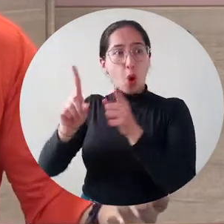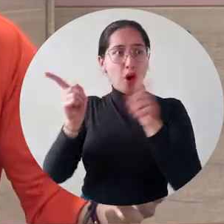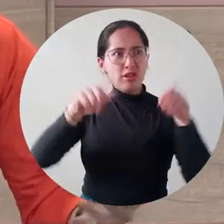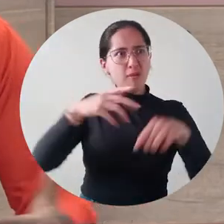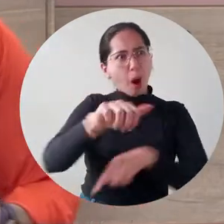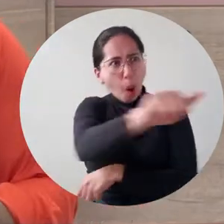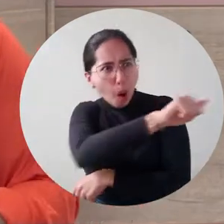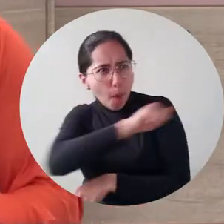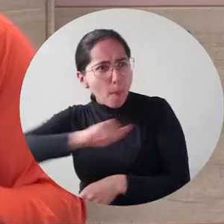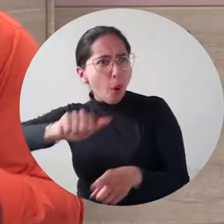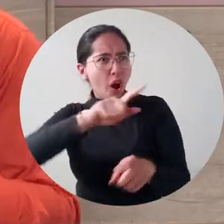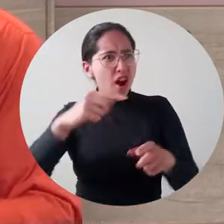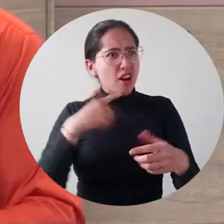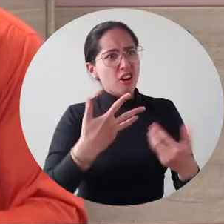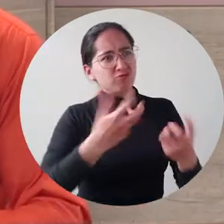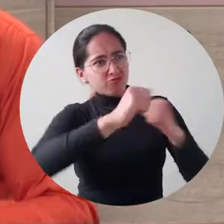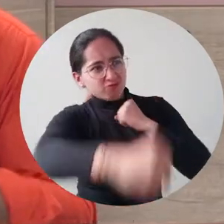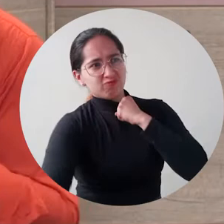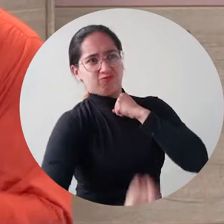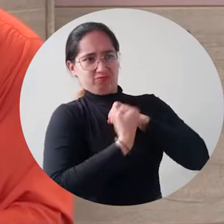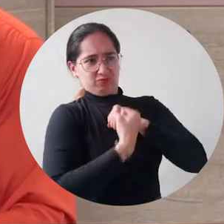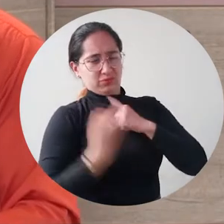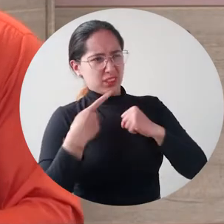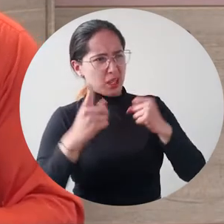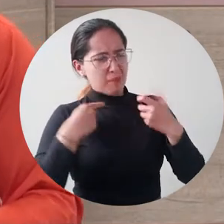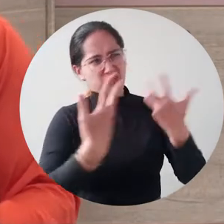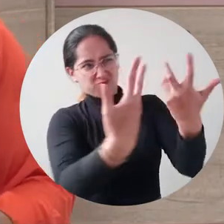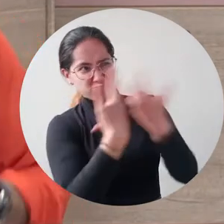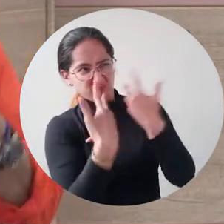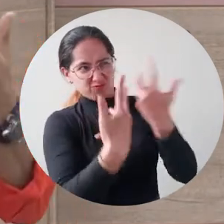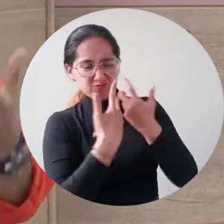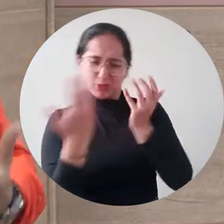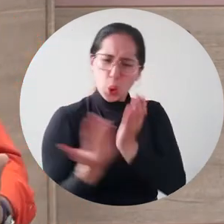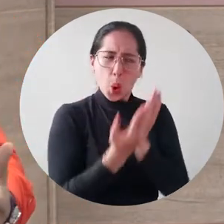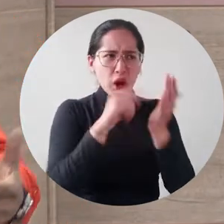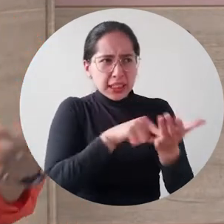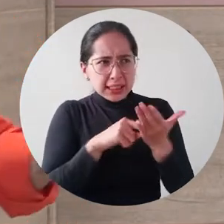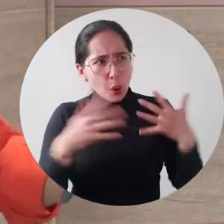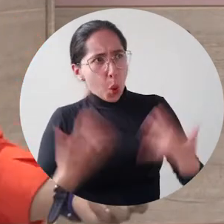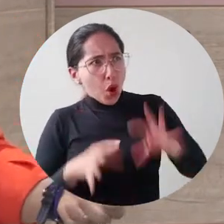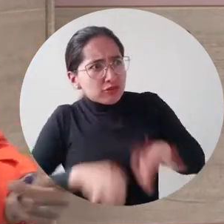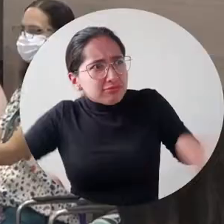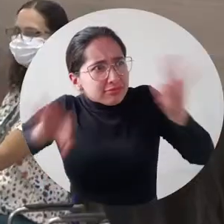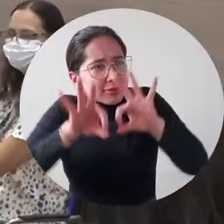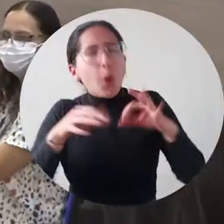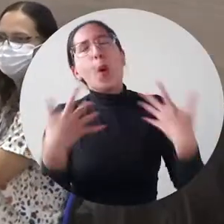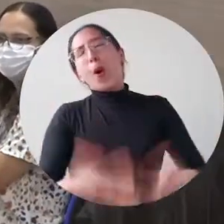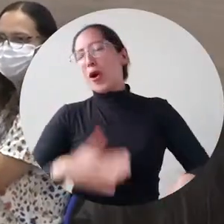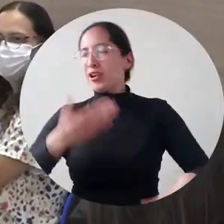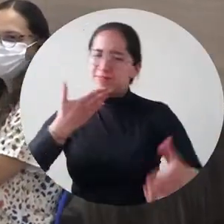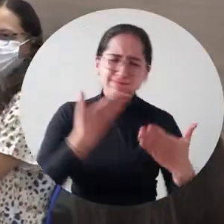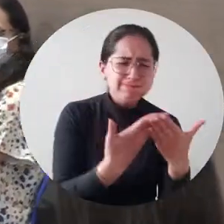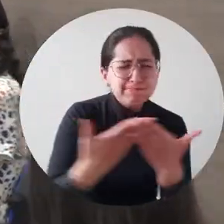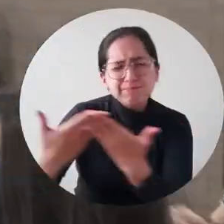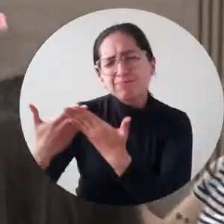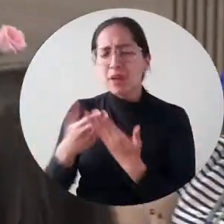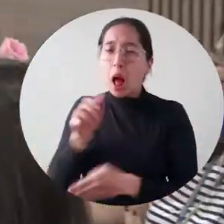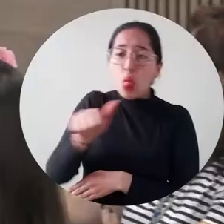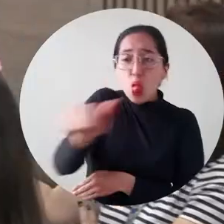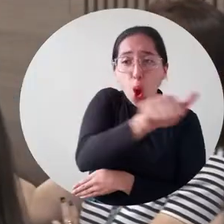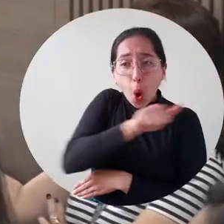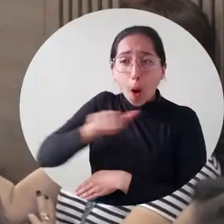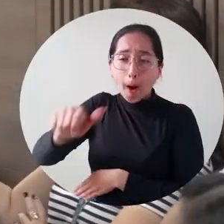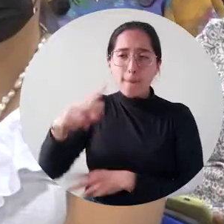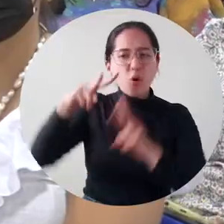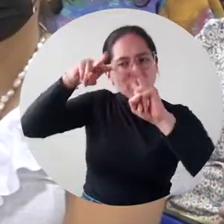gigantes, que me enseñaron el valor del estudio, el valor de la educación, que me han seguido enseñando todos los días. Así que mi reconocimiento a